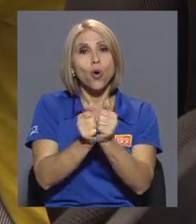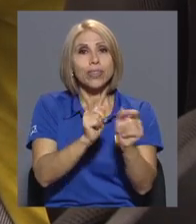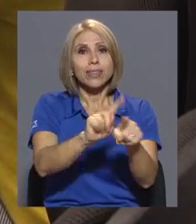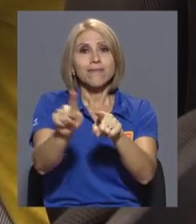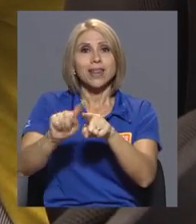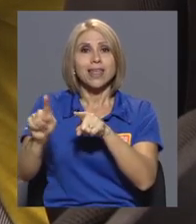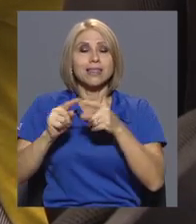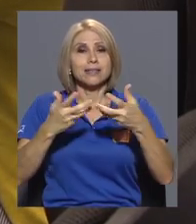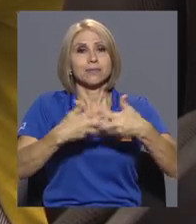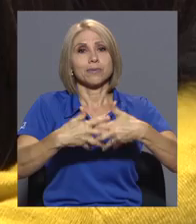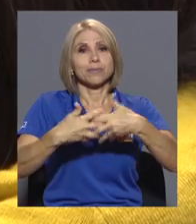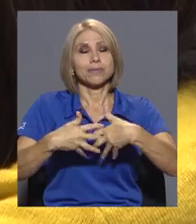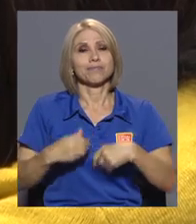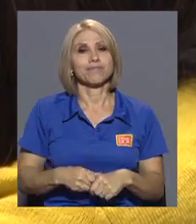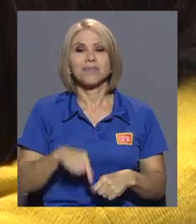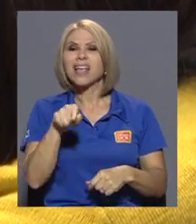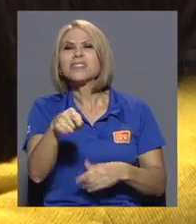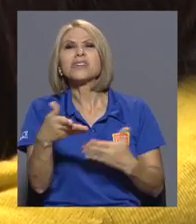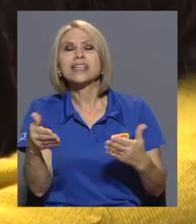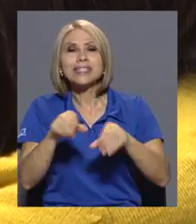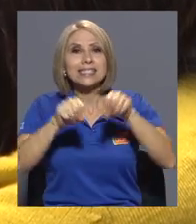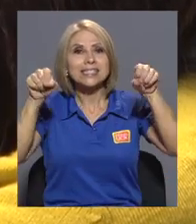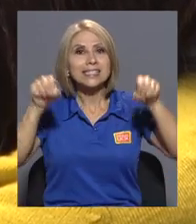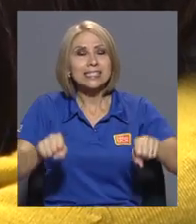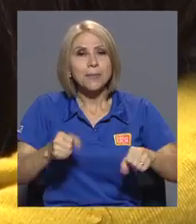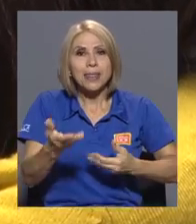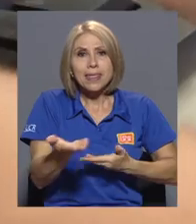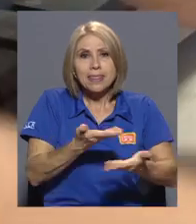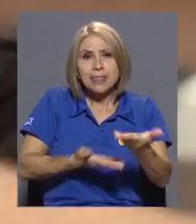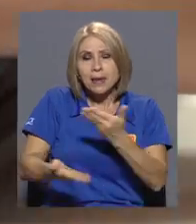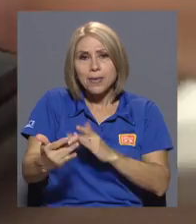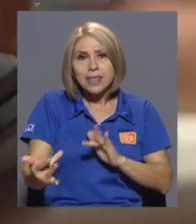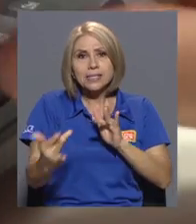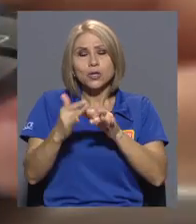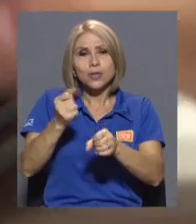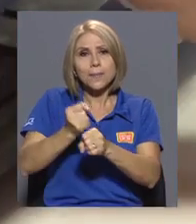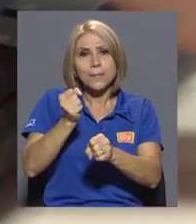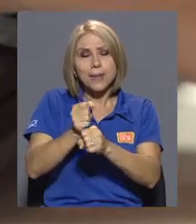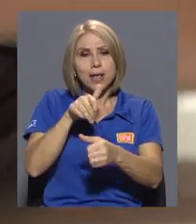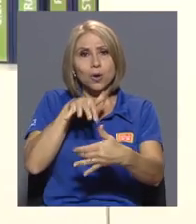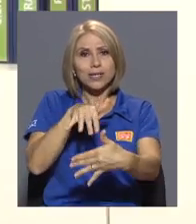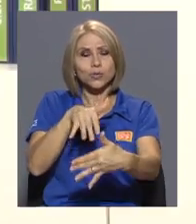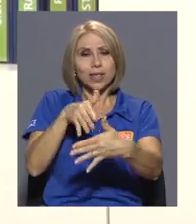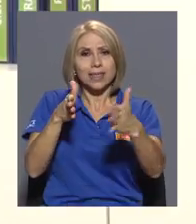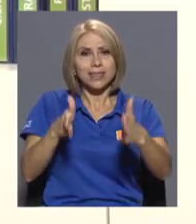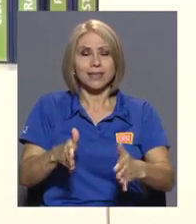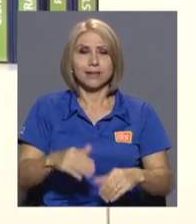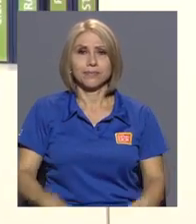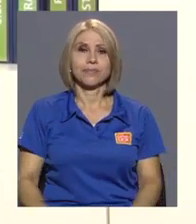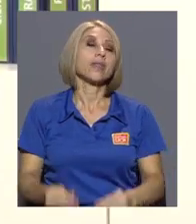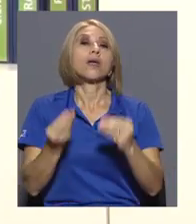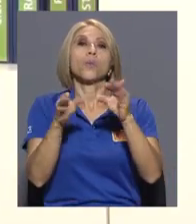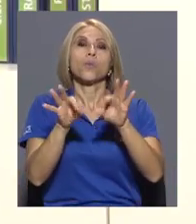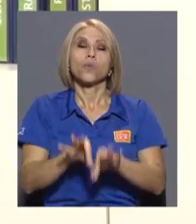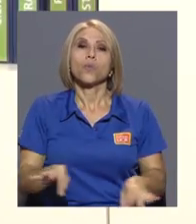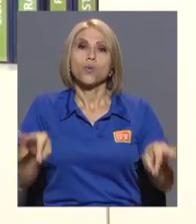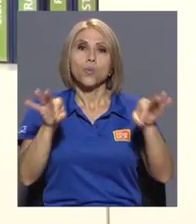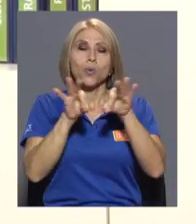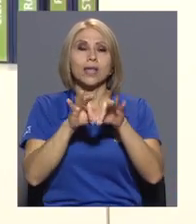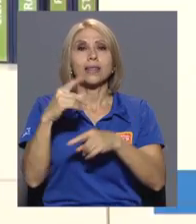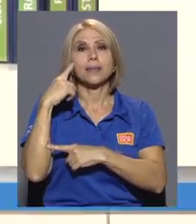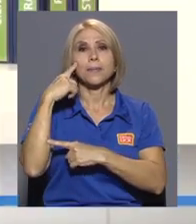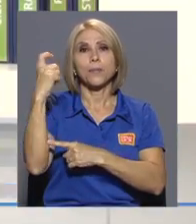empleadores. Hablamos del Sistema de Intermediación de Empleo Estudiantil. Bueno, es muy importante porque los